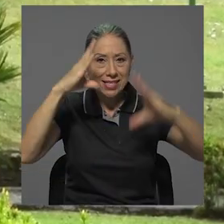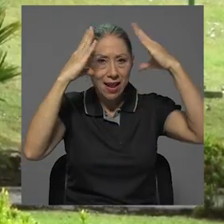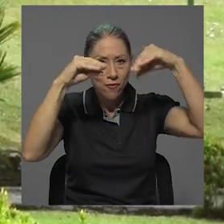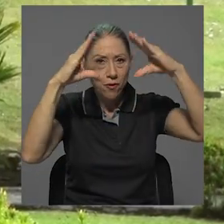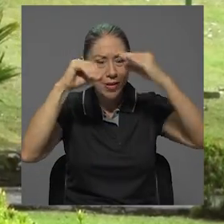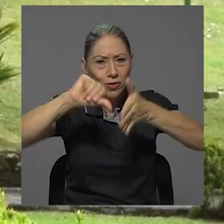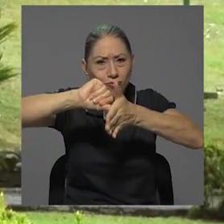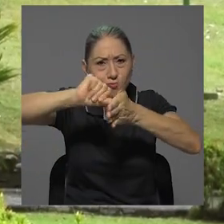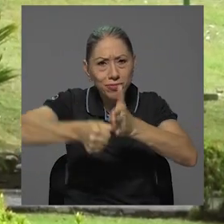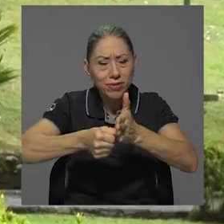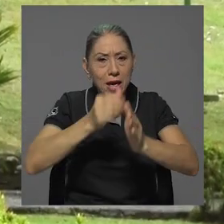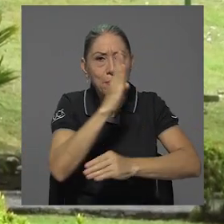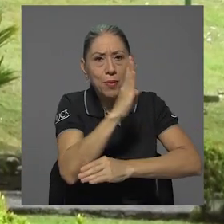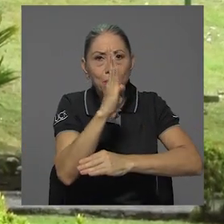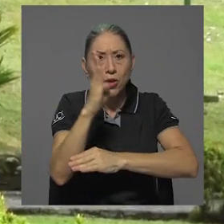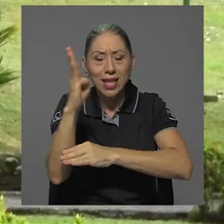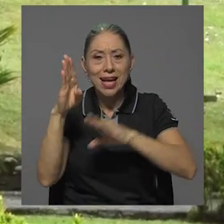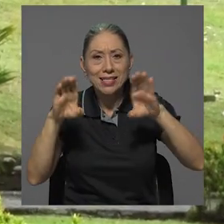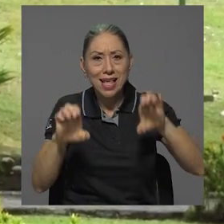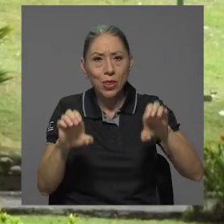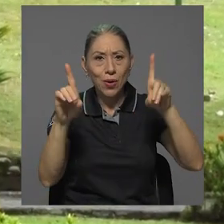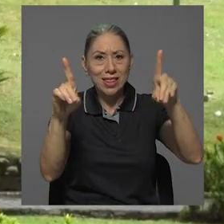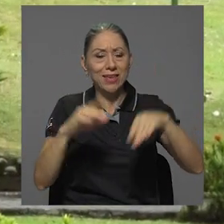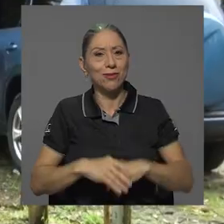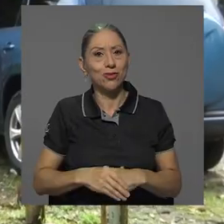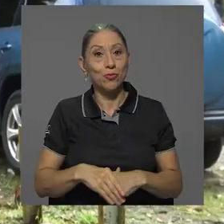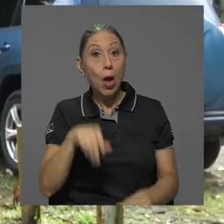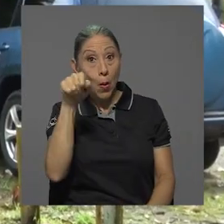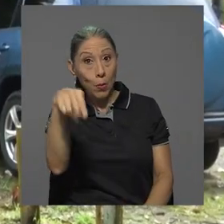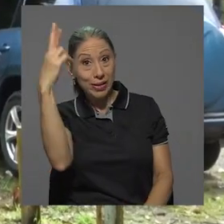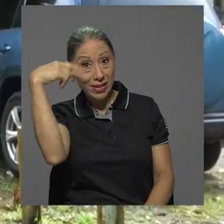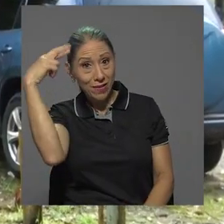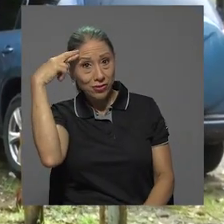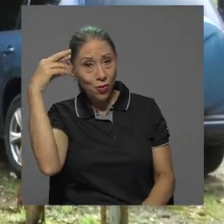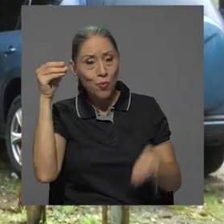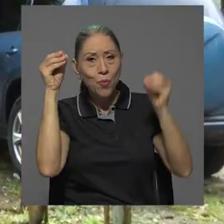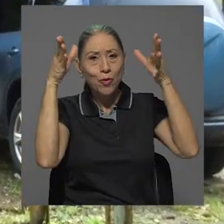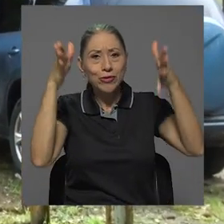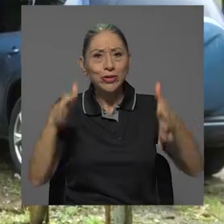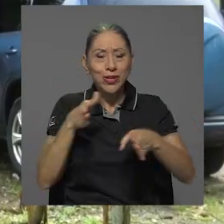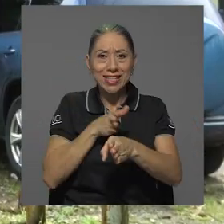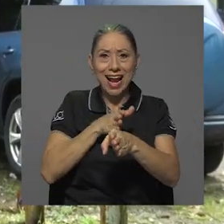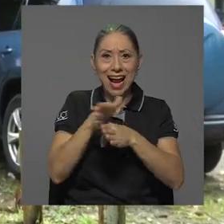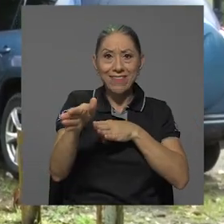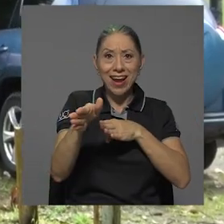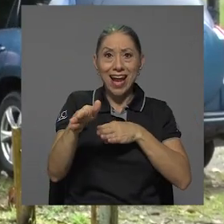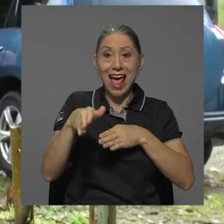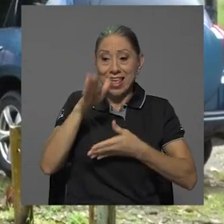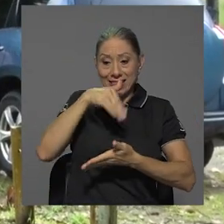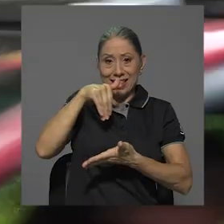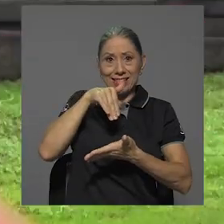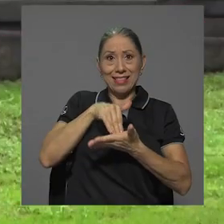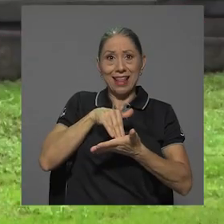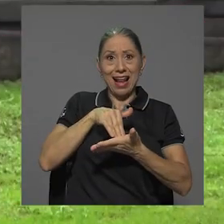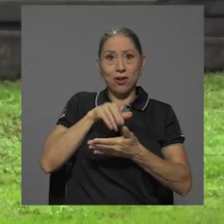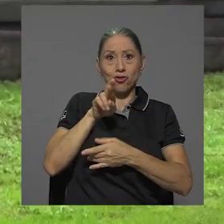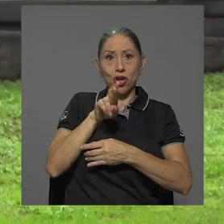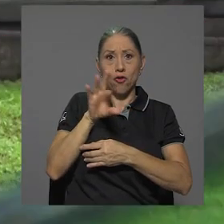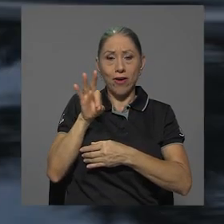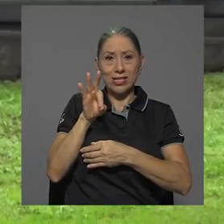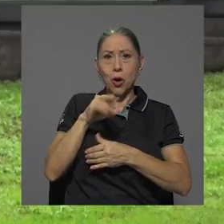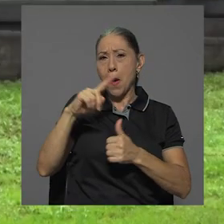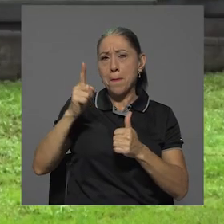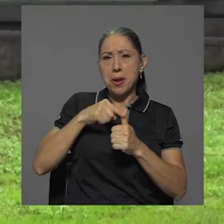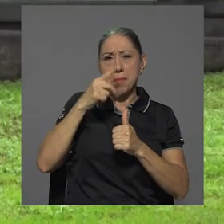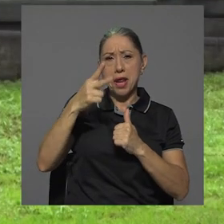información con énfasis en bibliotecas educativas. Por tal razón, profesores de la carrera de la sede central efectuaron una